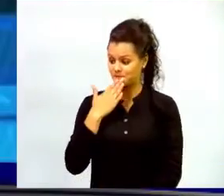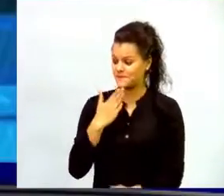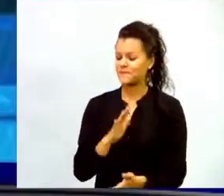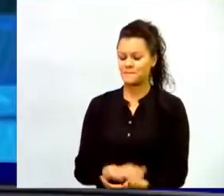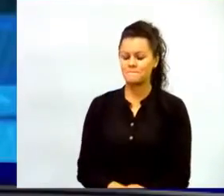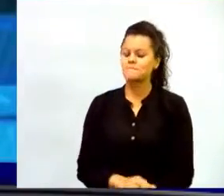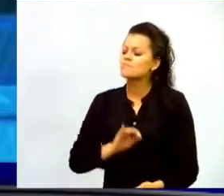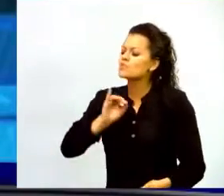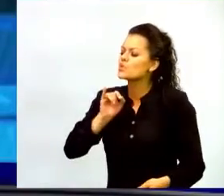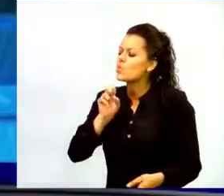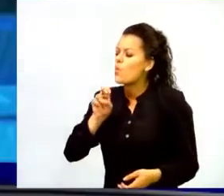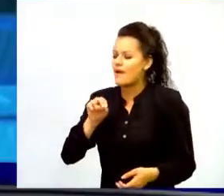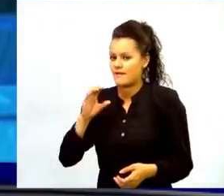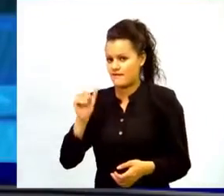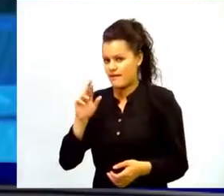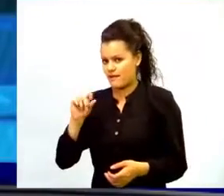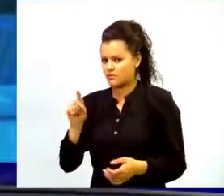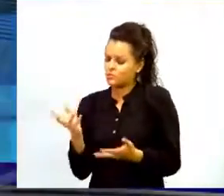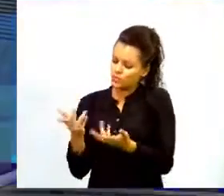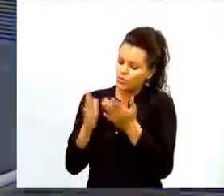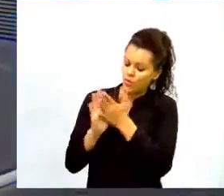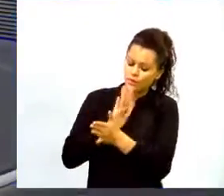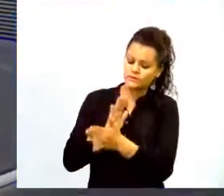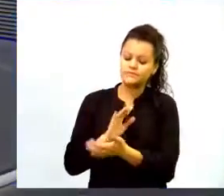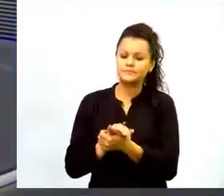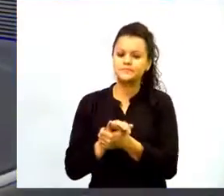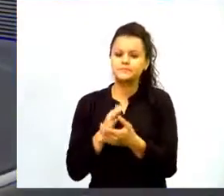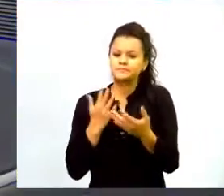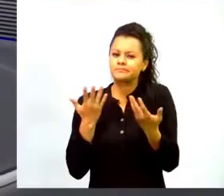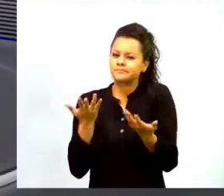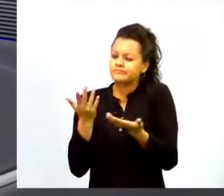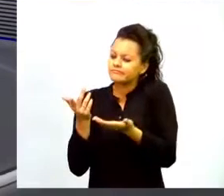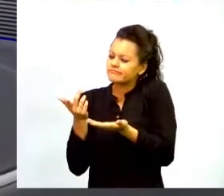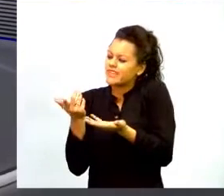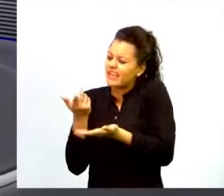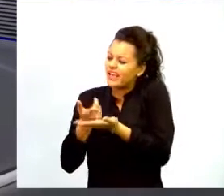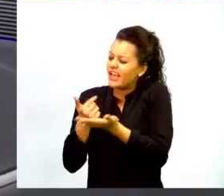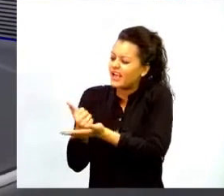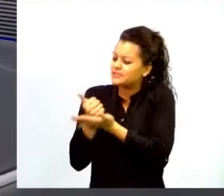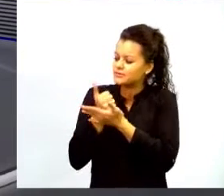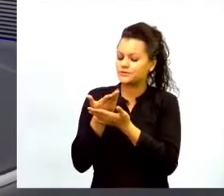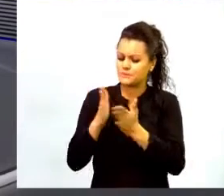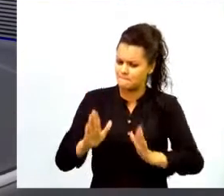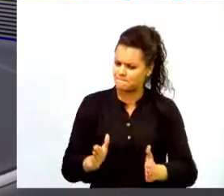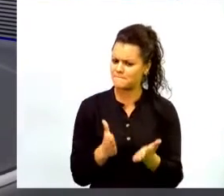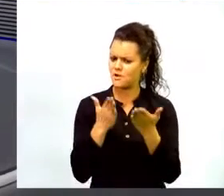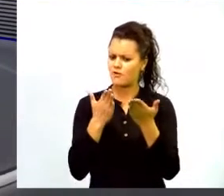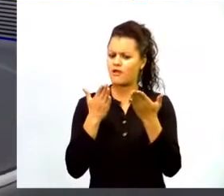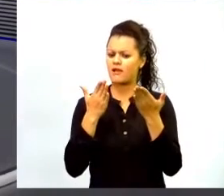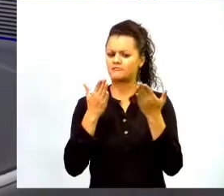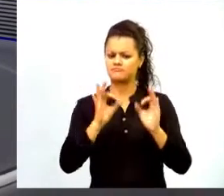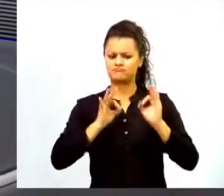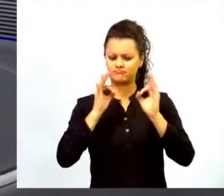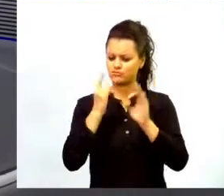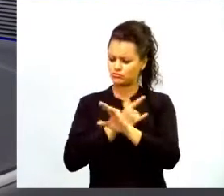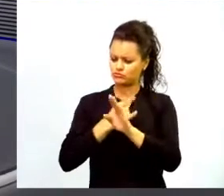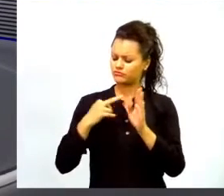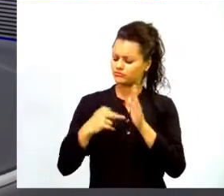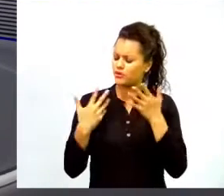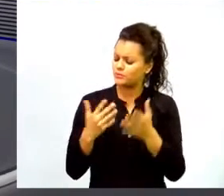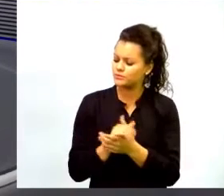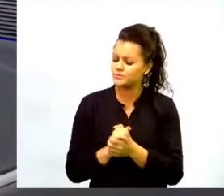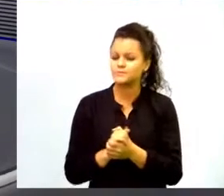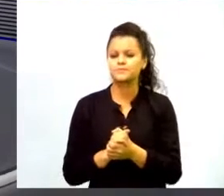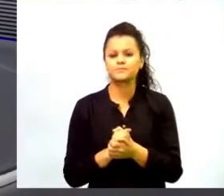crees tú que debe ayudar para mejorar la calidad usando la CIC si a ver de entrada en las discusiones que